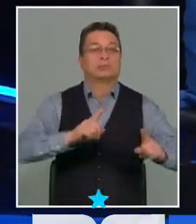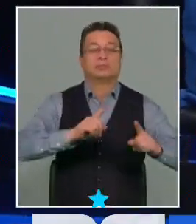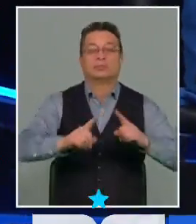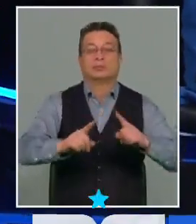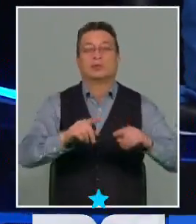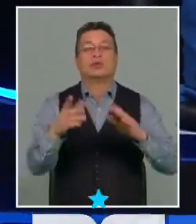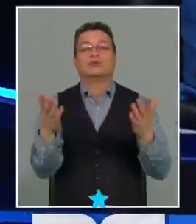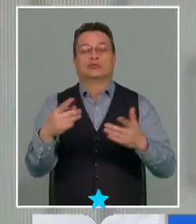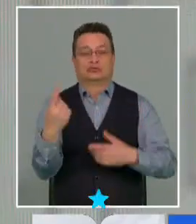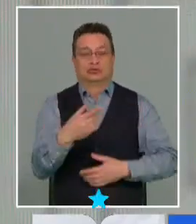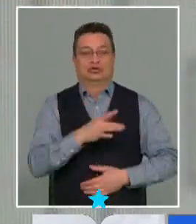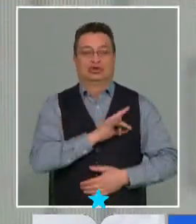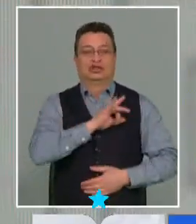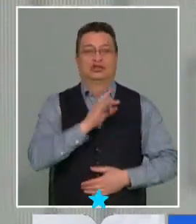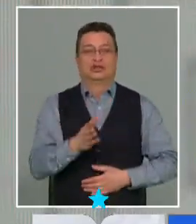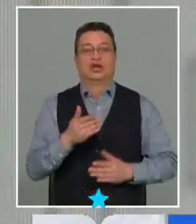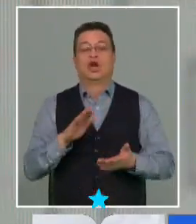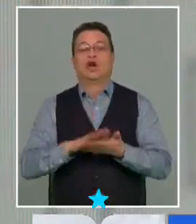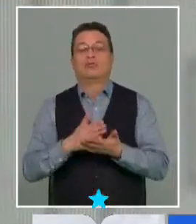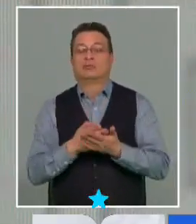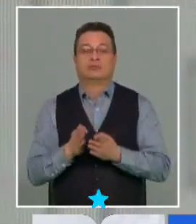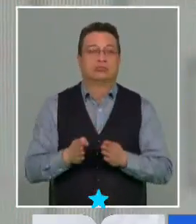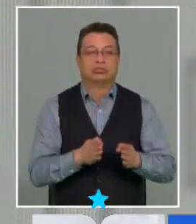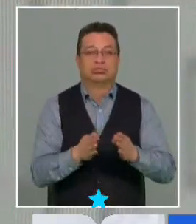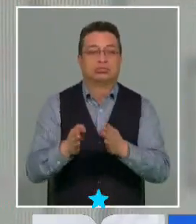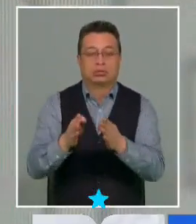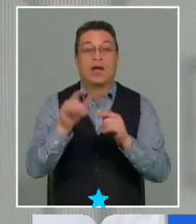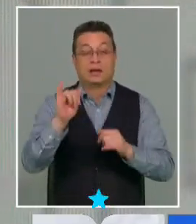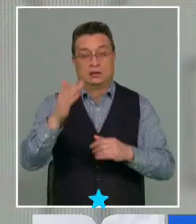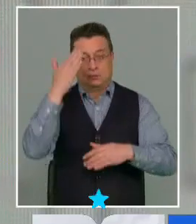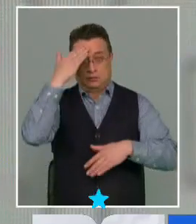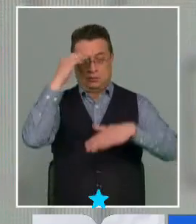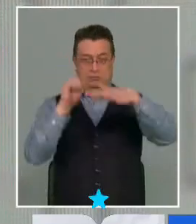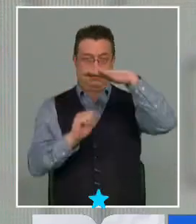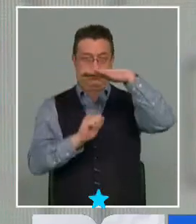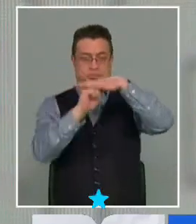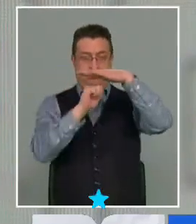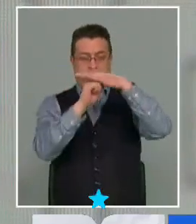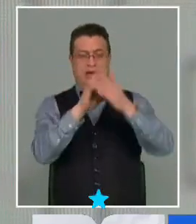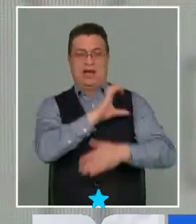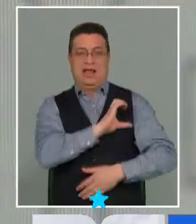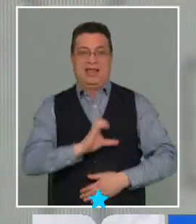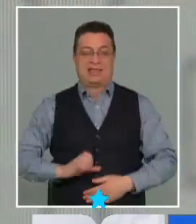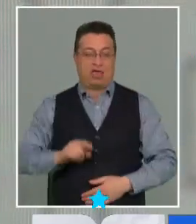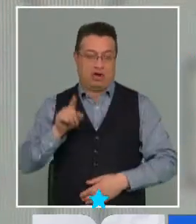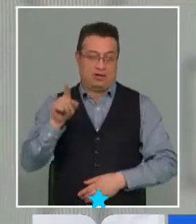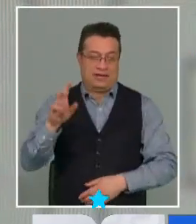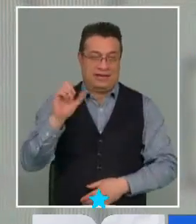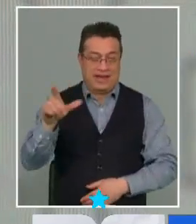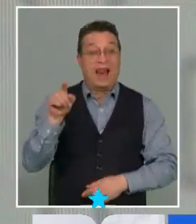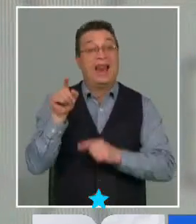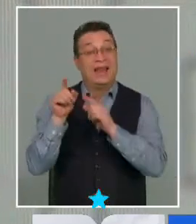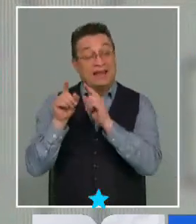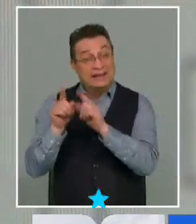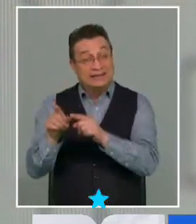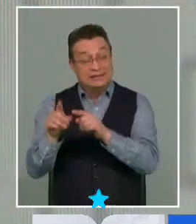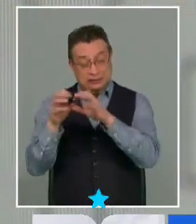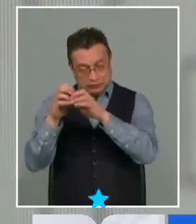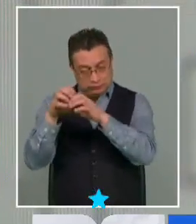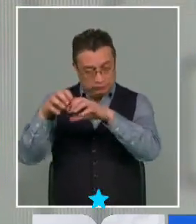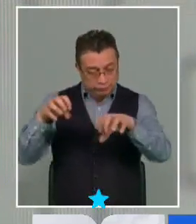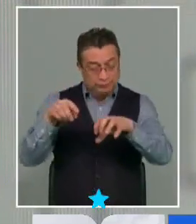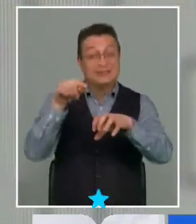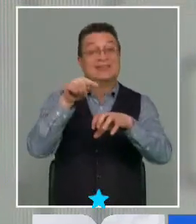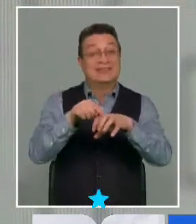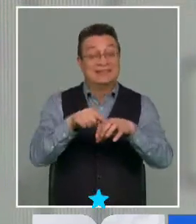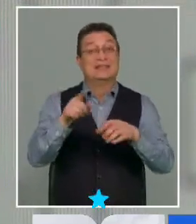nuestro país, pero al mismo tiempo es la cabeza de la Administración del Estado, que es aquella parte de la gestión